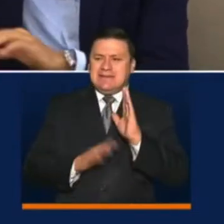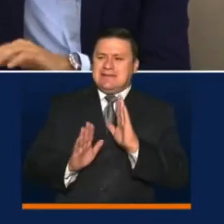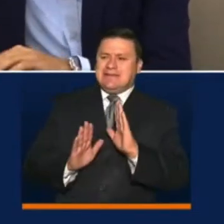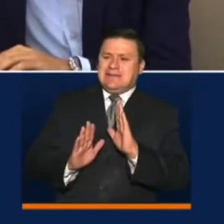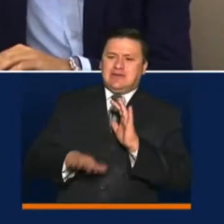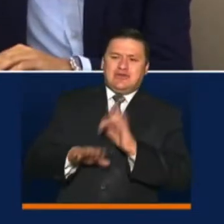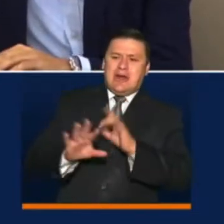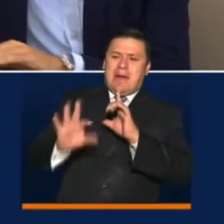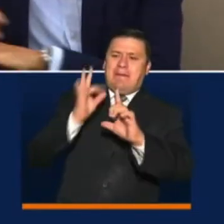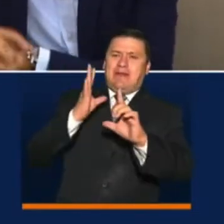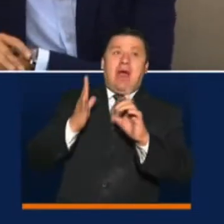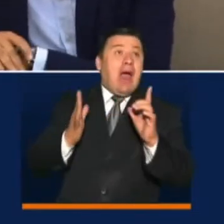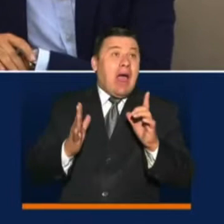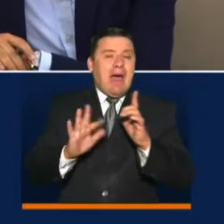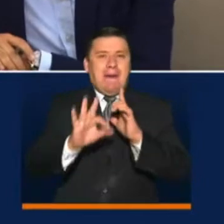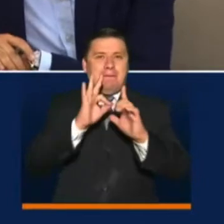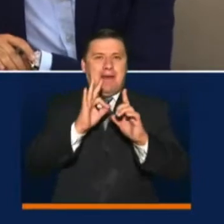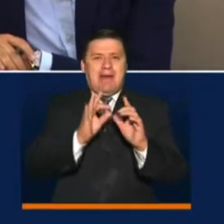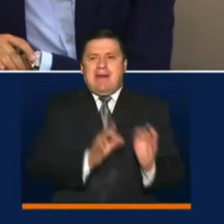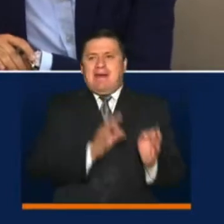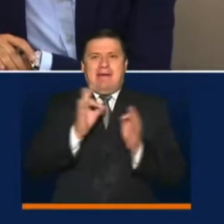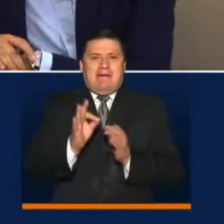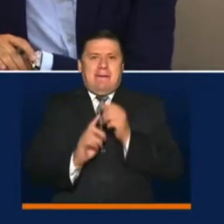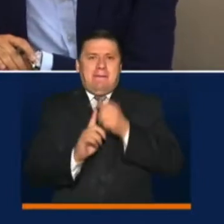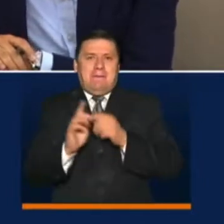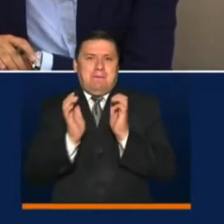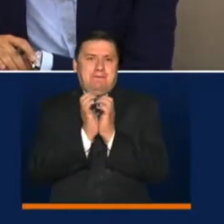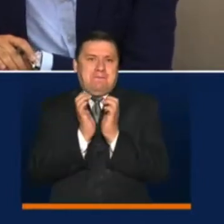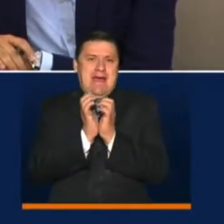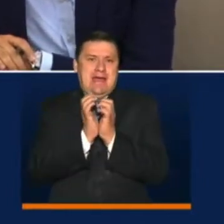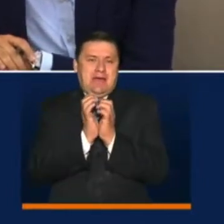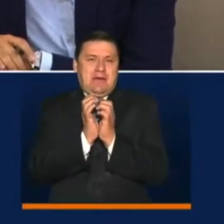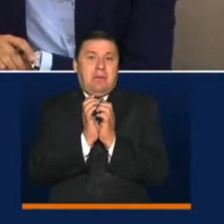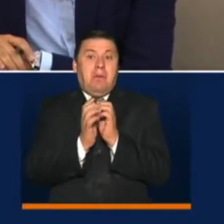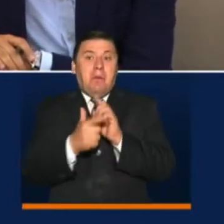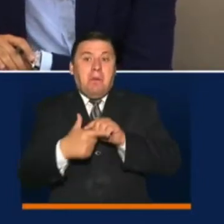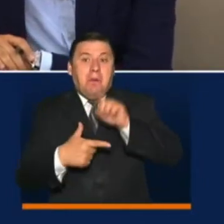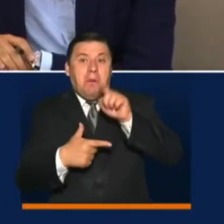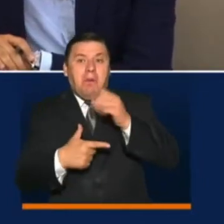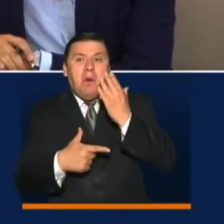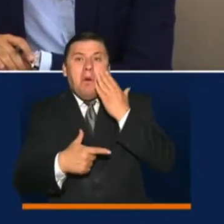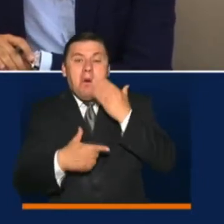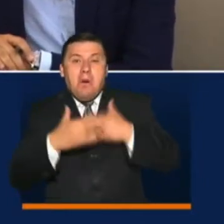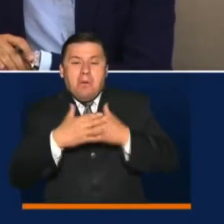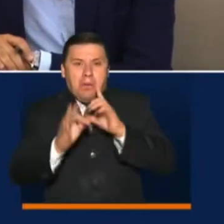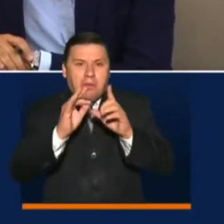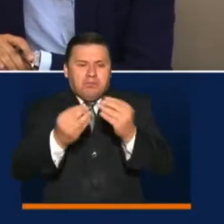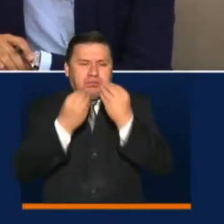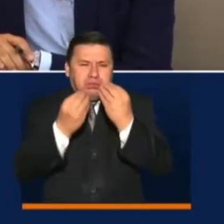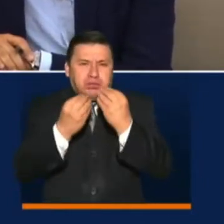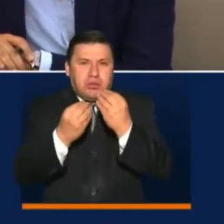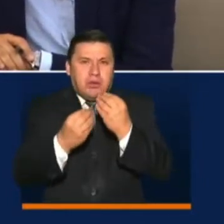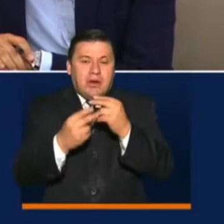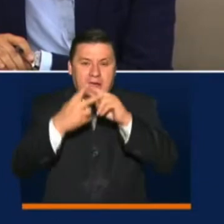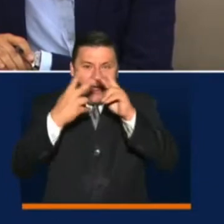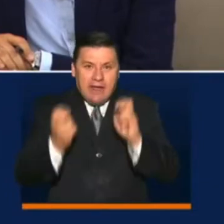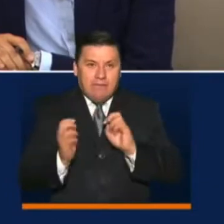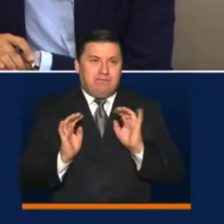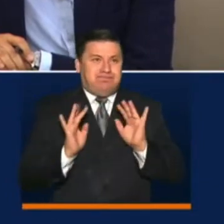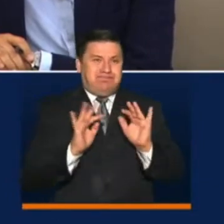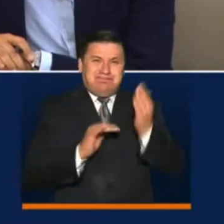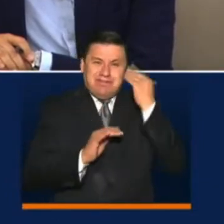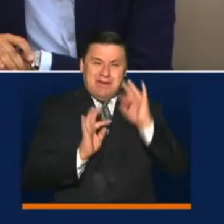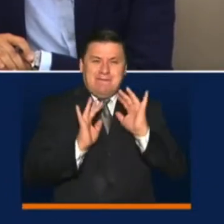virtualmente y lo adelantamos a finales del mes de mayo, ya tenemos un balance de lo que fue también esa importante feria para los emprendedores